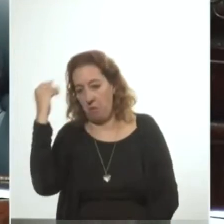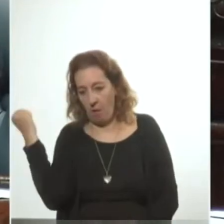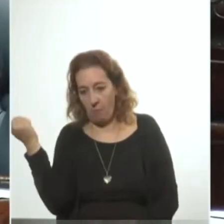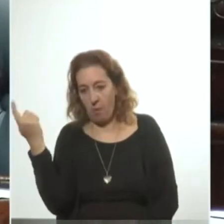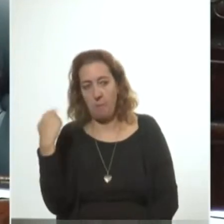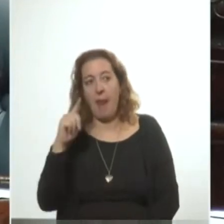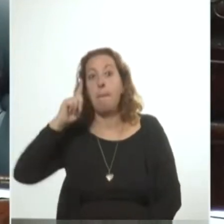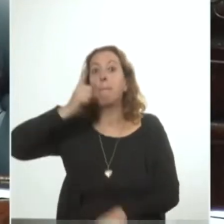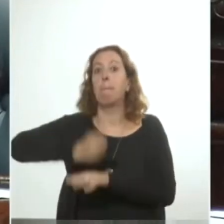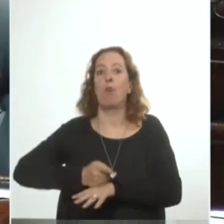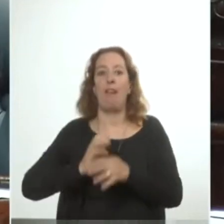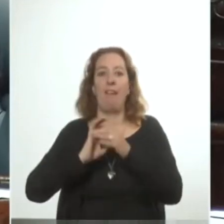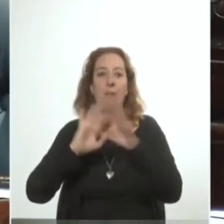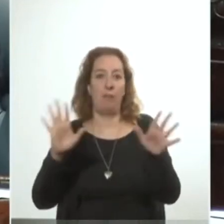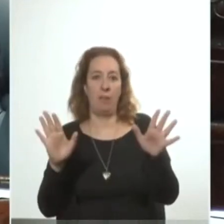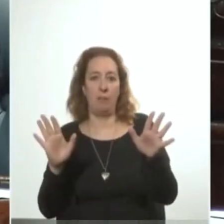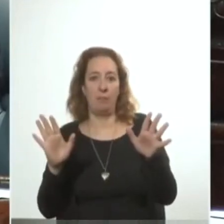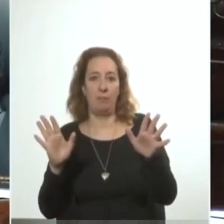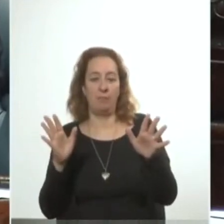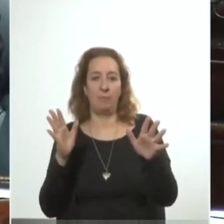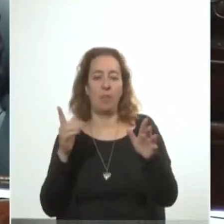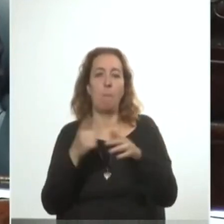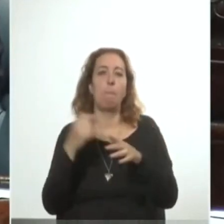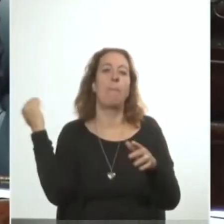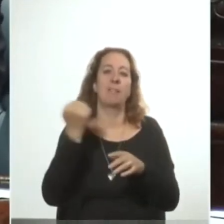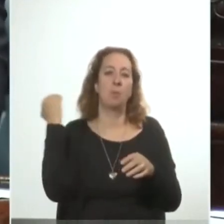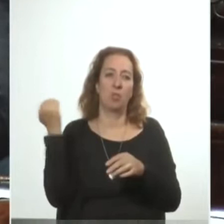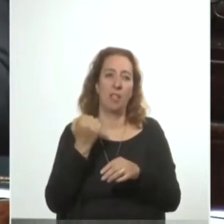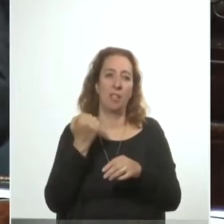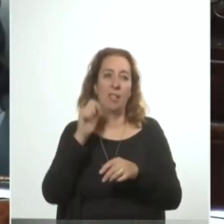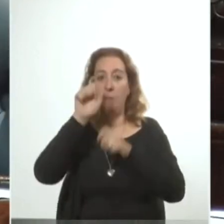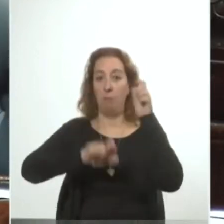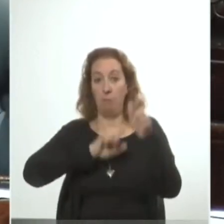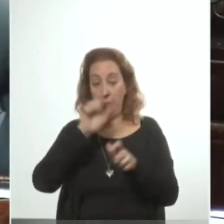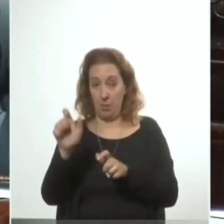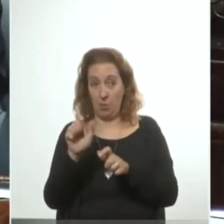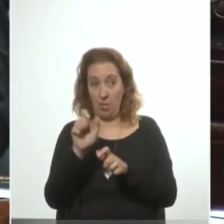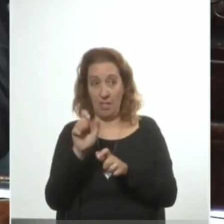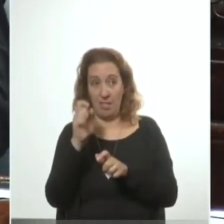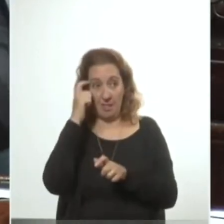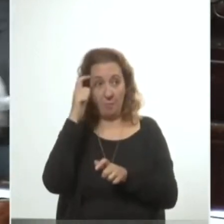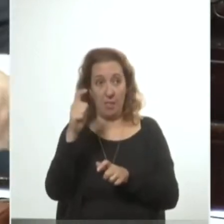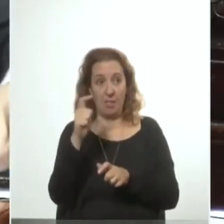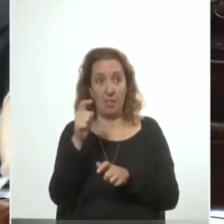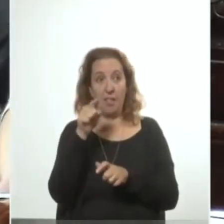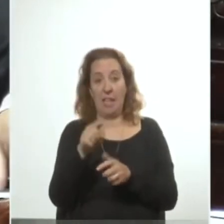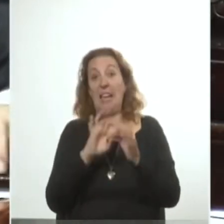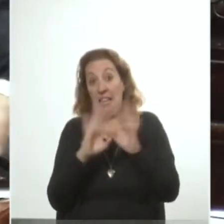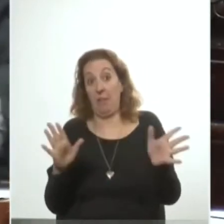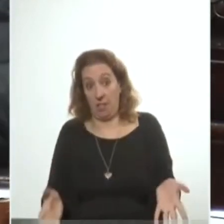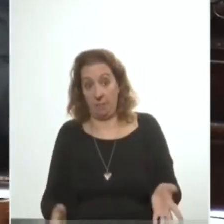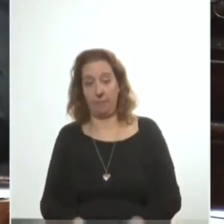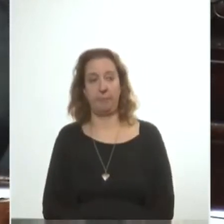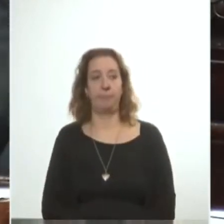para imponer la libertad, el arma más poderosa que el hombre ha inventado es la propia libertad.